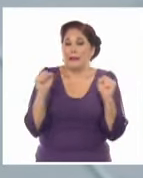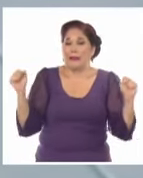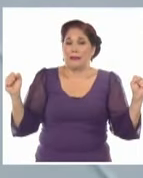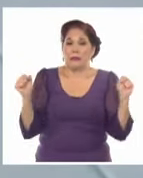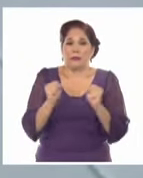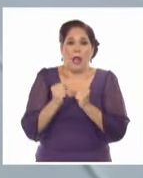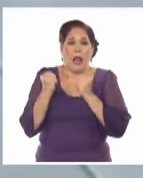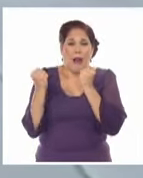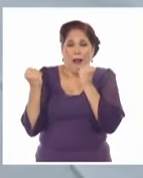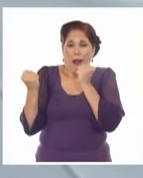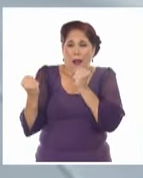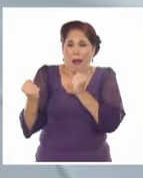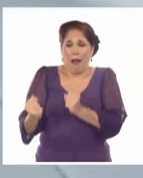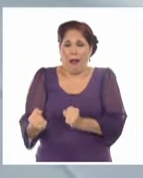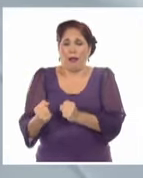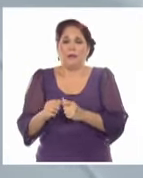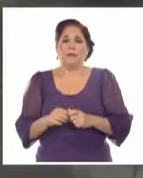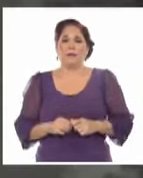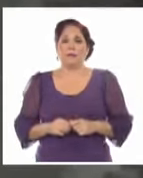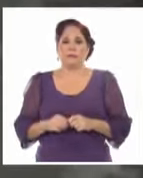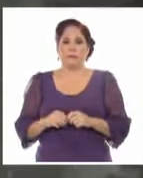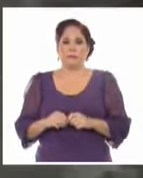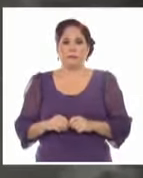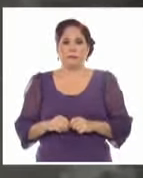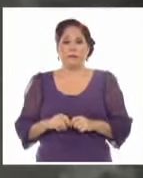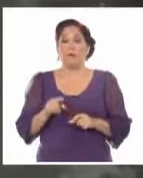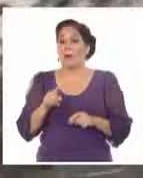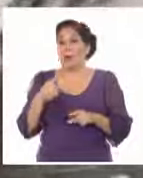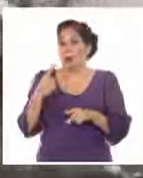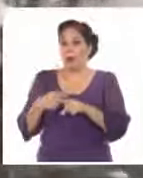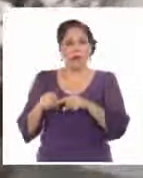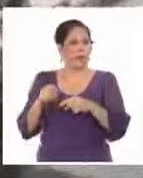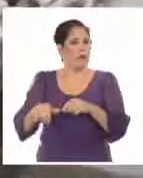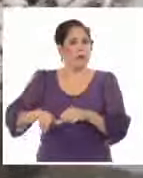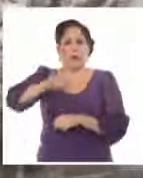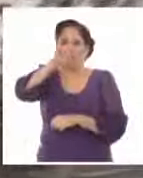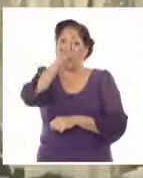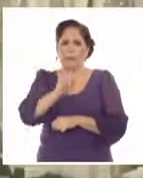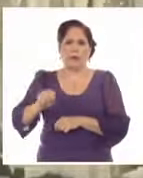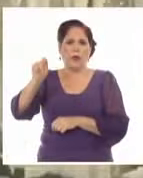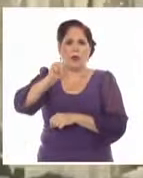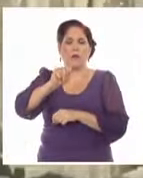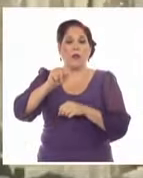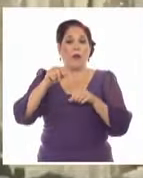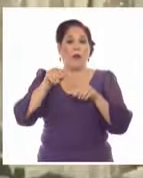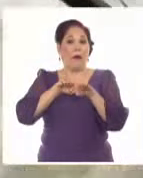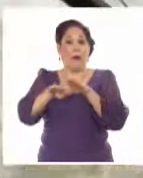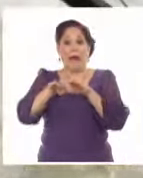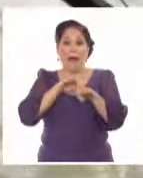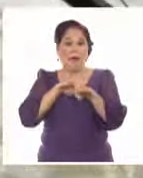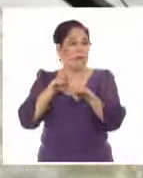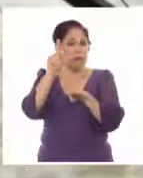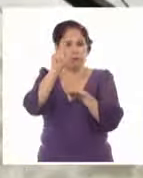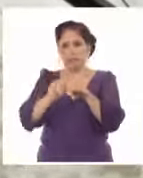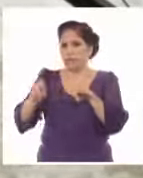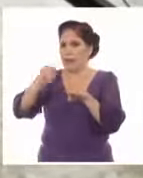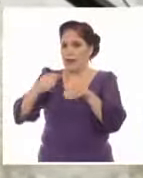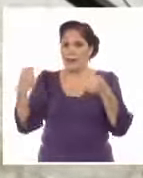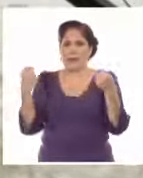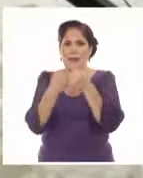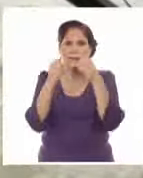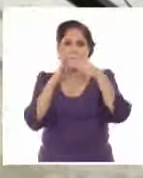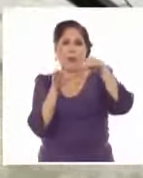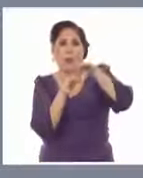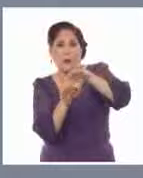Wisconsin, Nueva York y Nueva Jersey. Cancelaciones de vuelos, autopistas bloqueadas, accidentes de automóviles que patinan